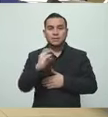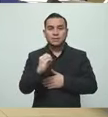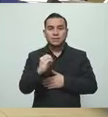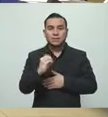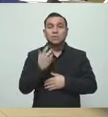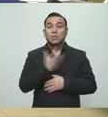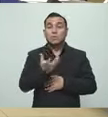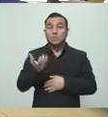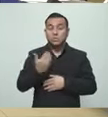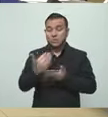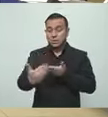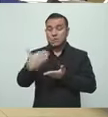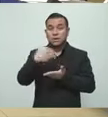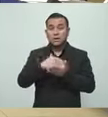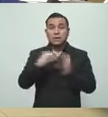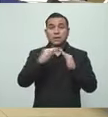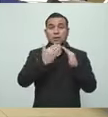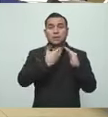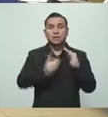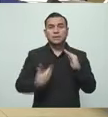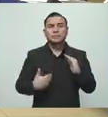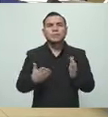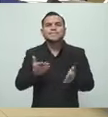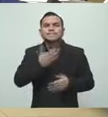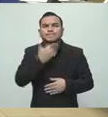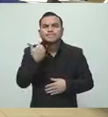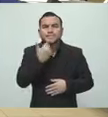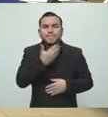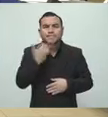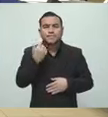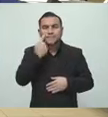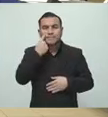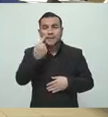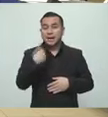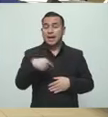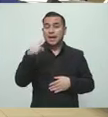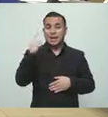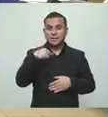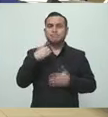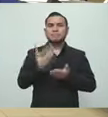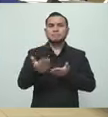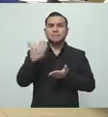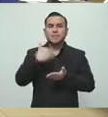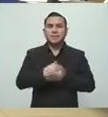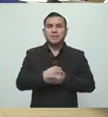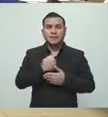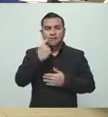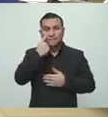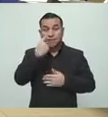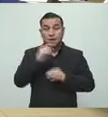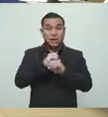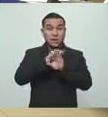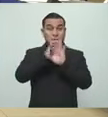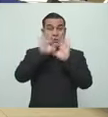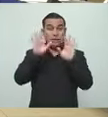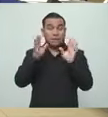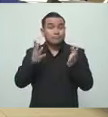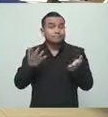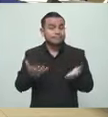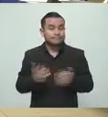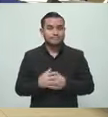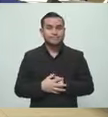de diputados que están acá. Yo decía el día de ayer, me imagino que ustedes han pasado, bueno,